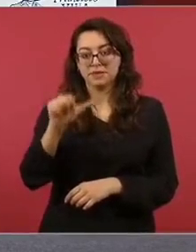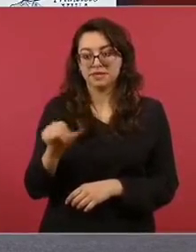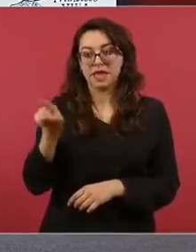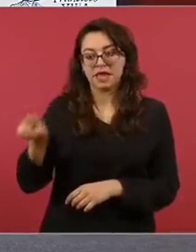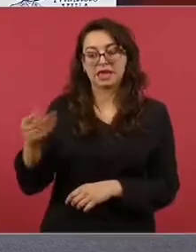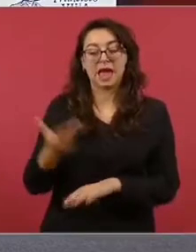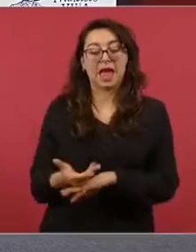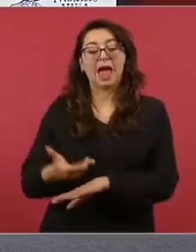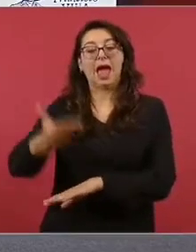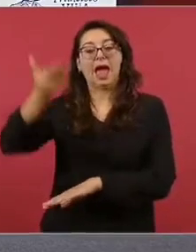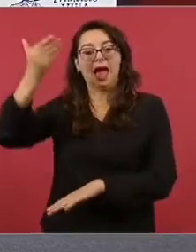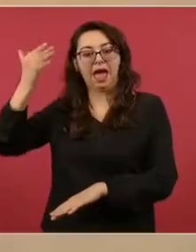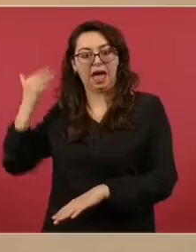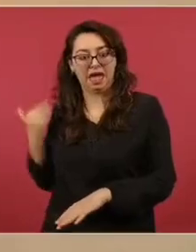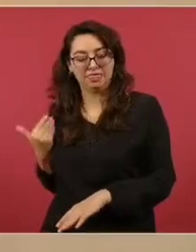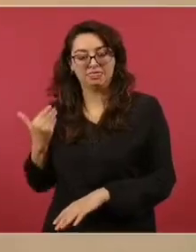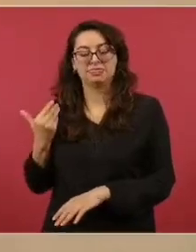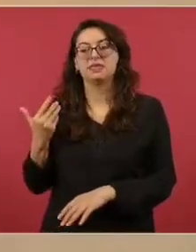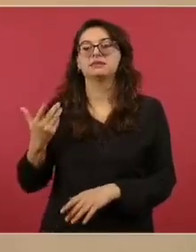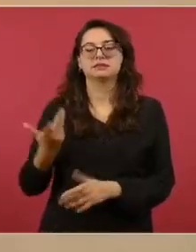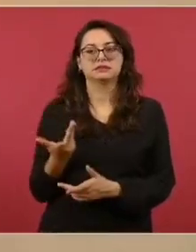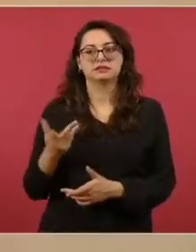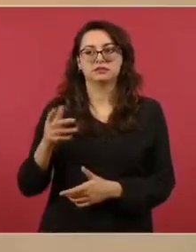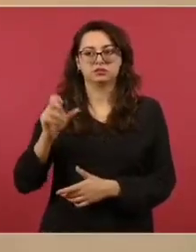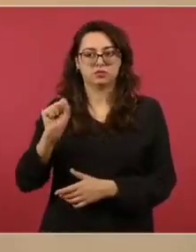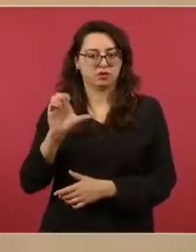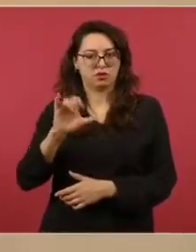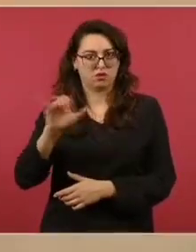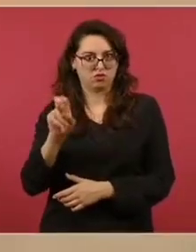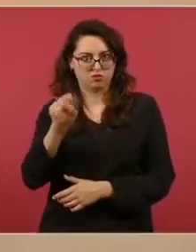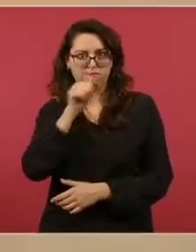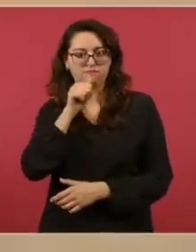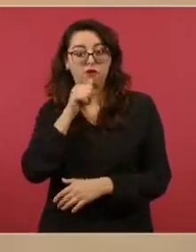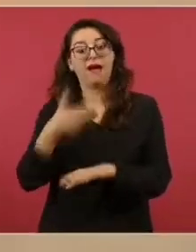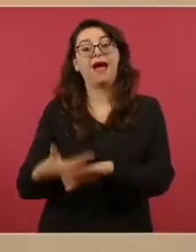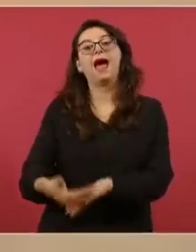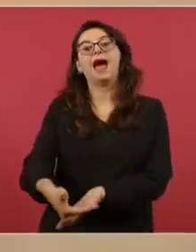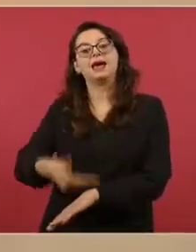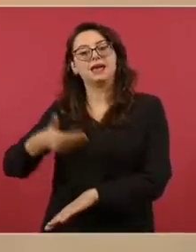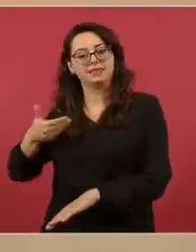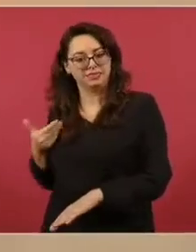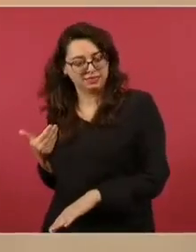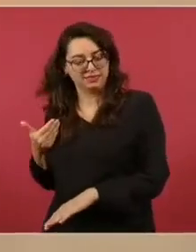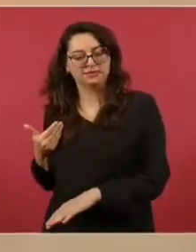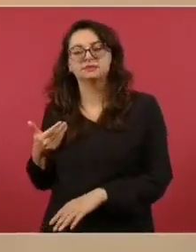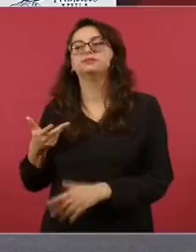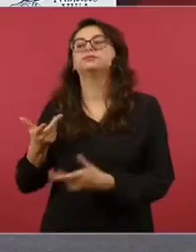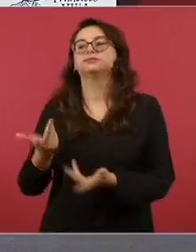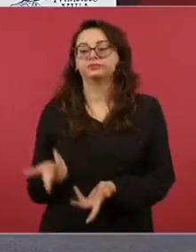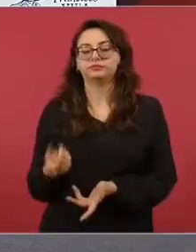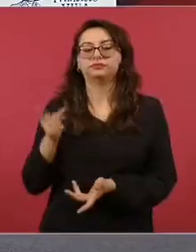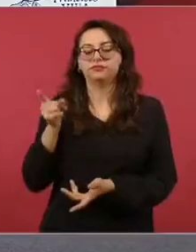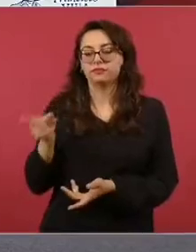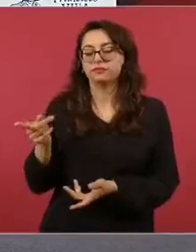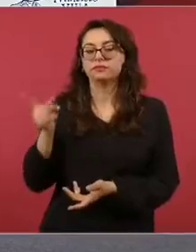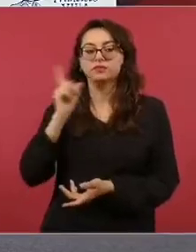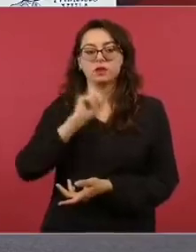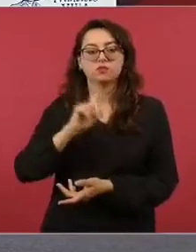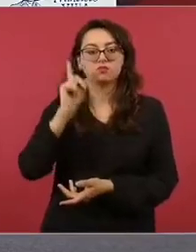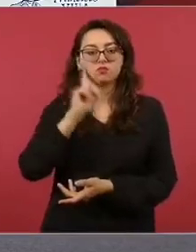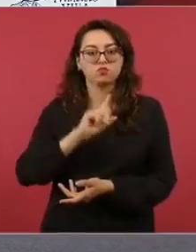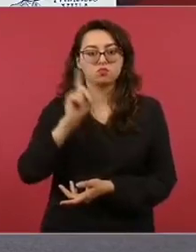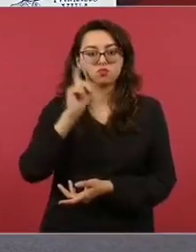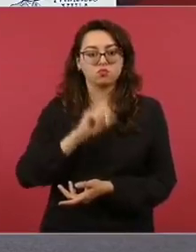Federal y la magistrada María Gabriela Rolón Montaño, ella es secretaria ejecutiva de